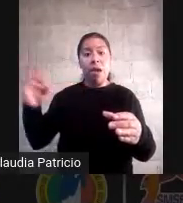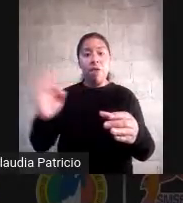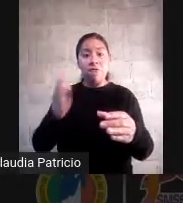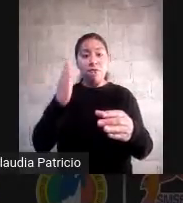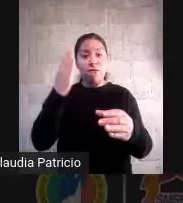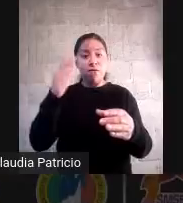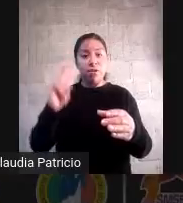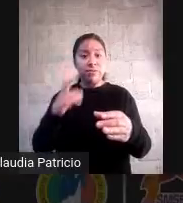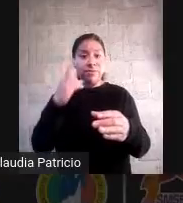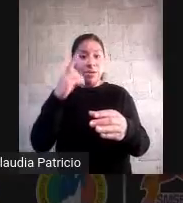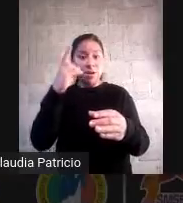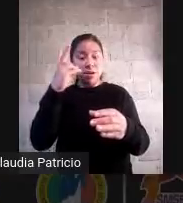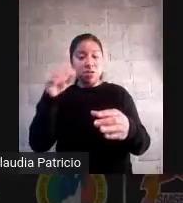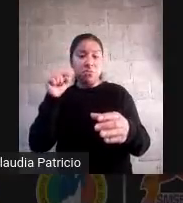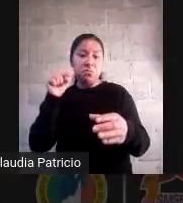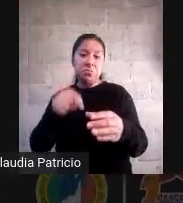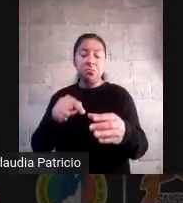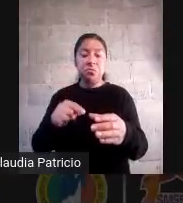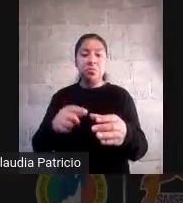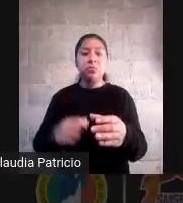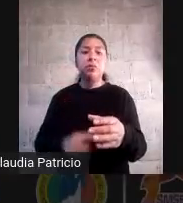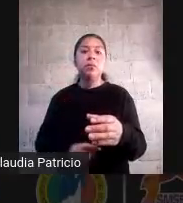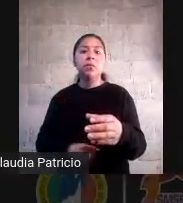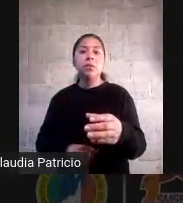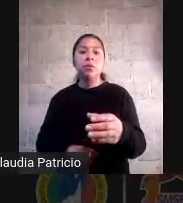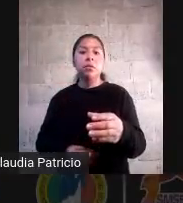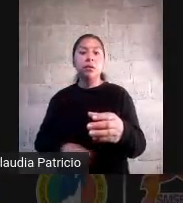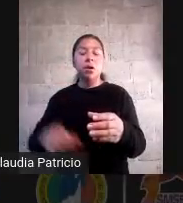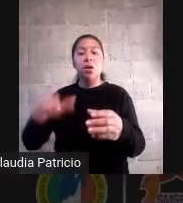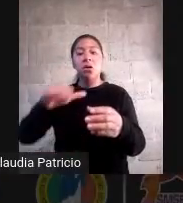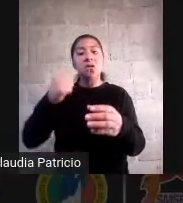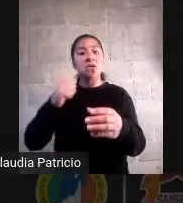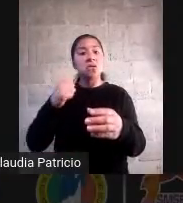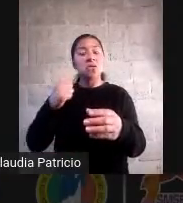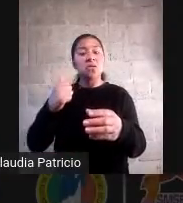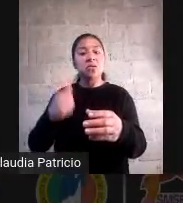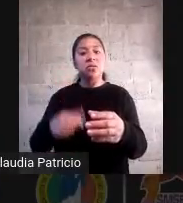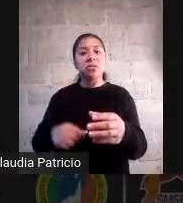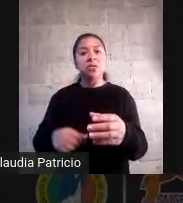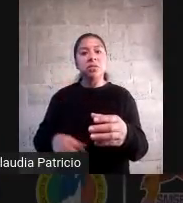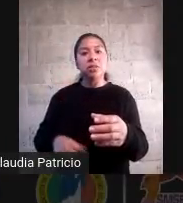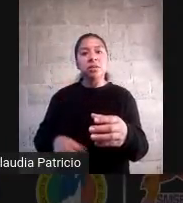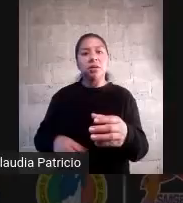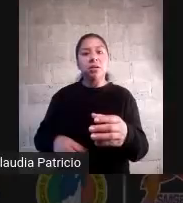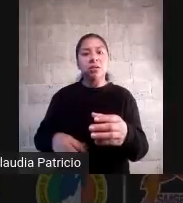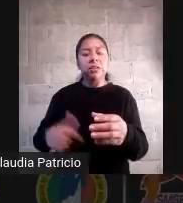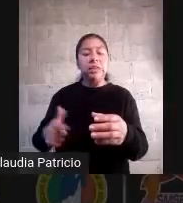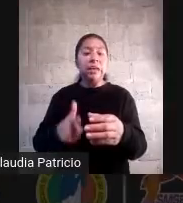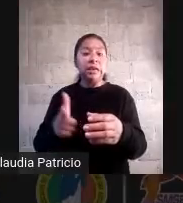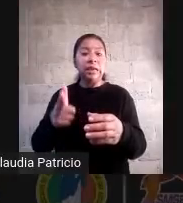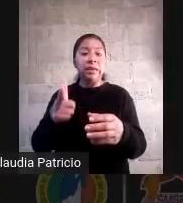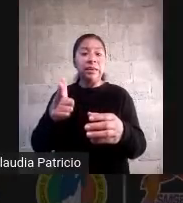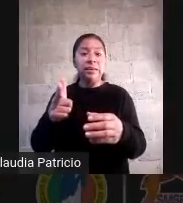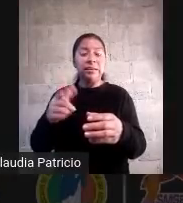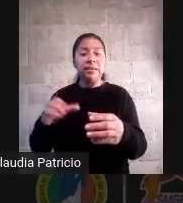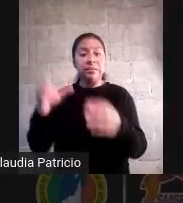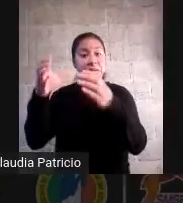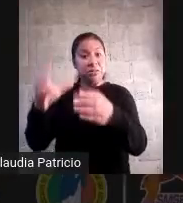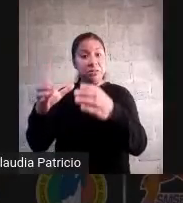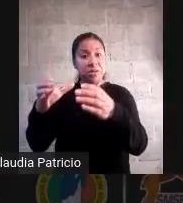documentadas hubo quien soltó en el estado de jalisco queremos formar un mariachi en la escuela